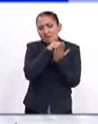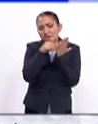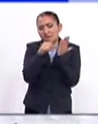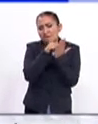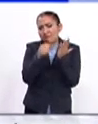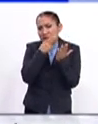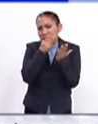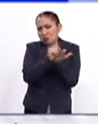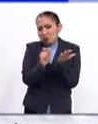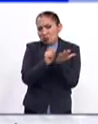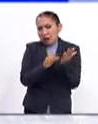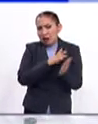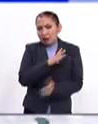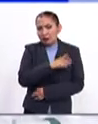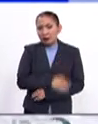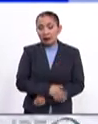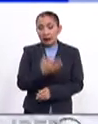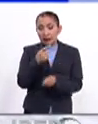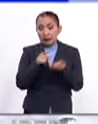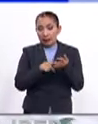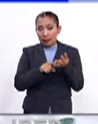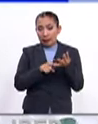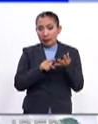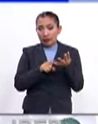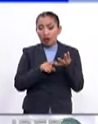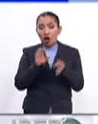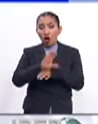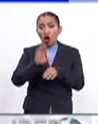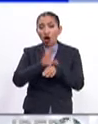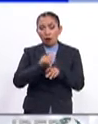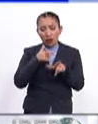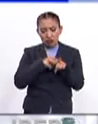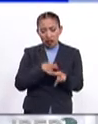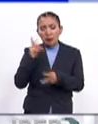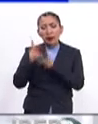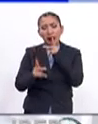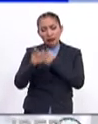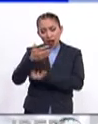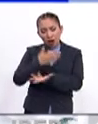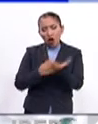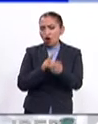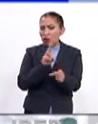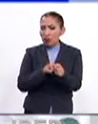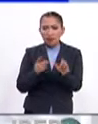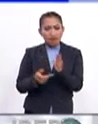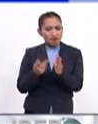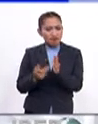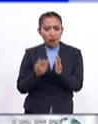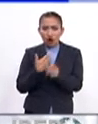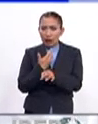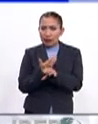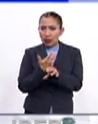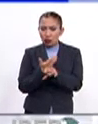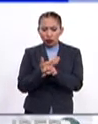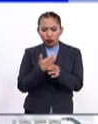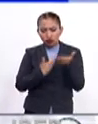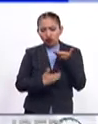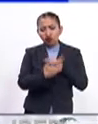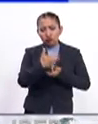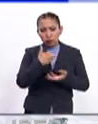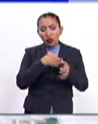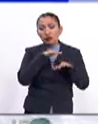dicha anotación. Quinto, Colombia seguirá dialogando en forma permanente con los Estados Unidos